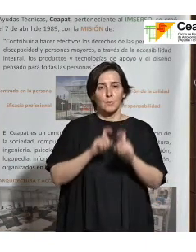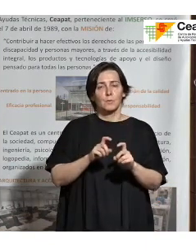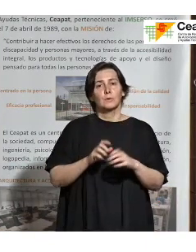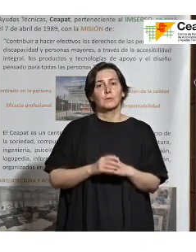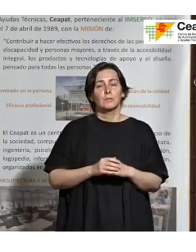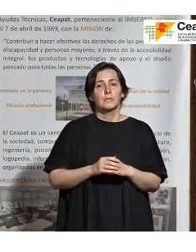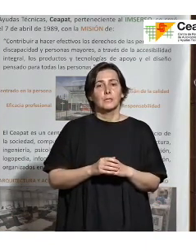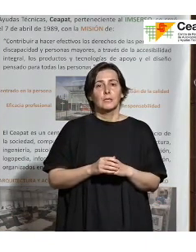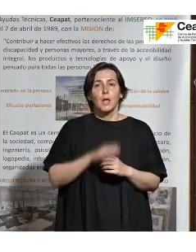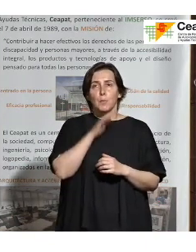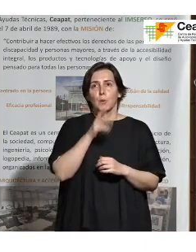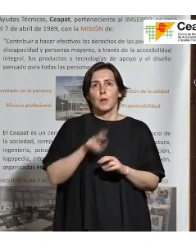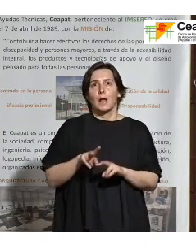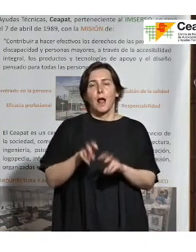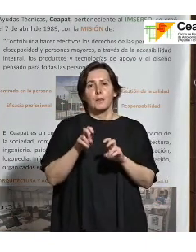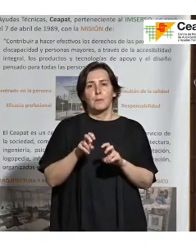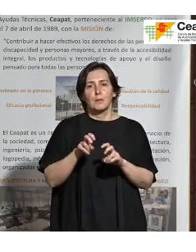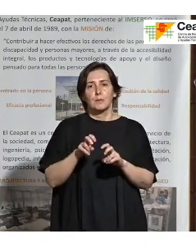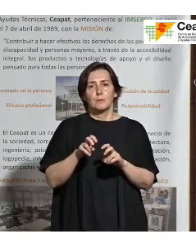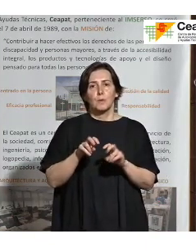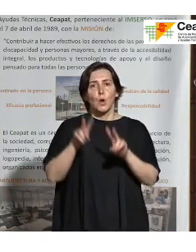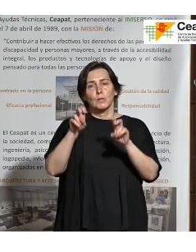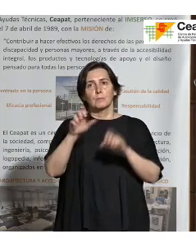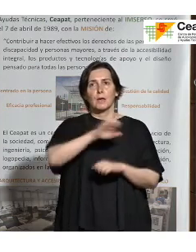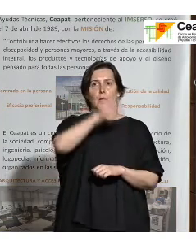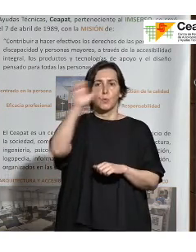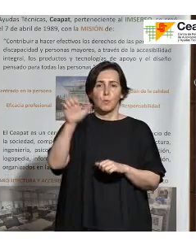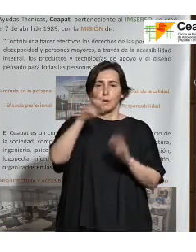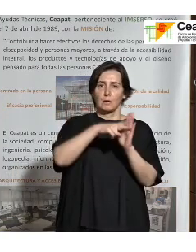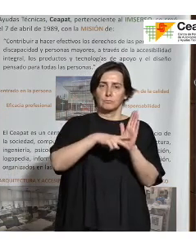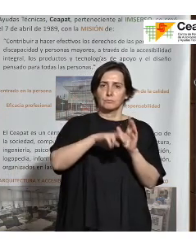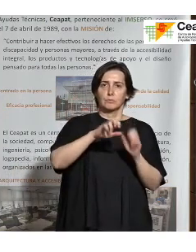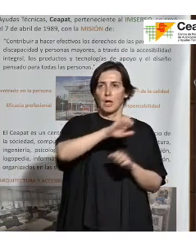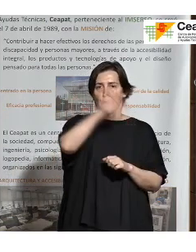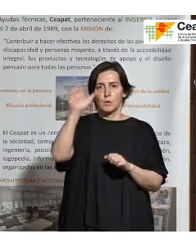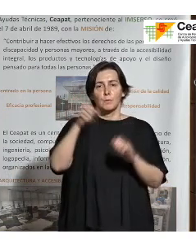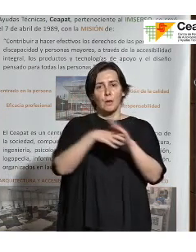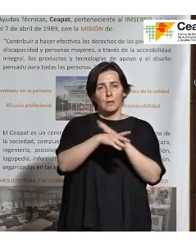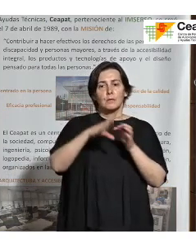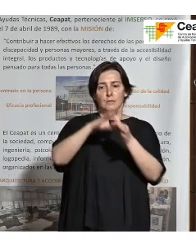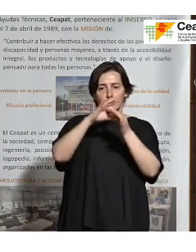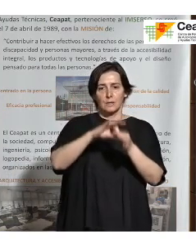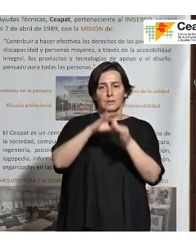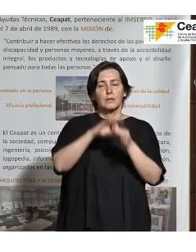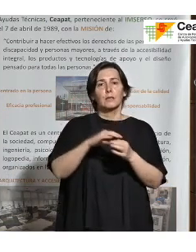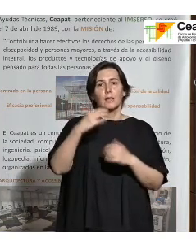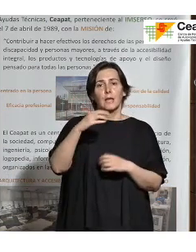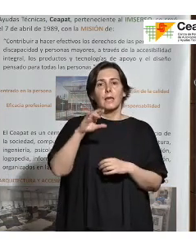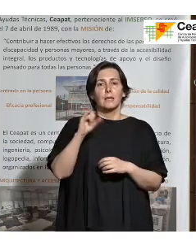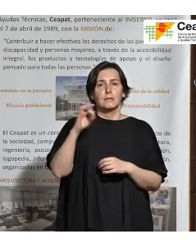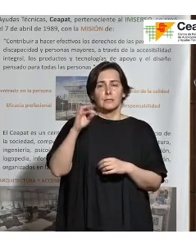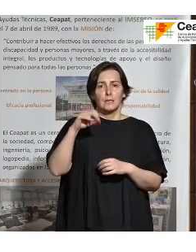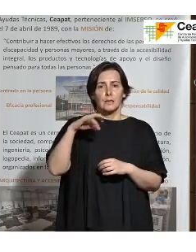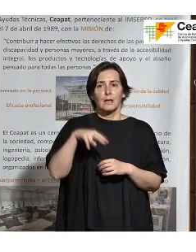bueno se ha mencionado y hemos estado hablando de la parte europea la normativa europea de accesibilidad ya habéis mencionado Cristina en su momento